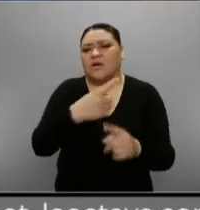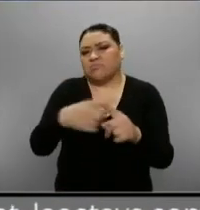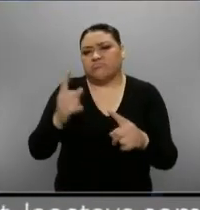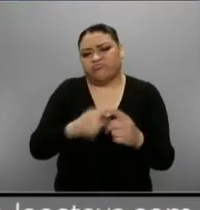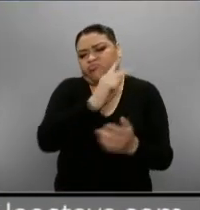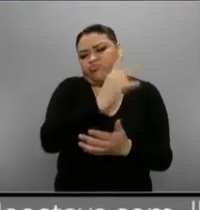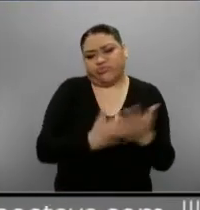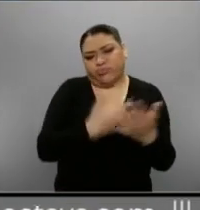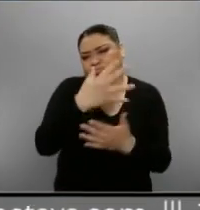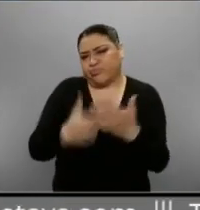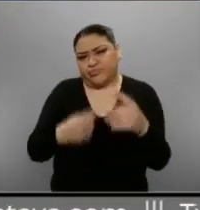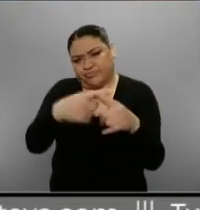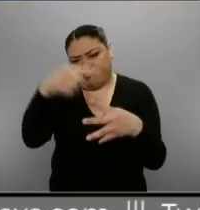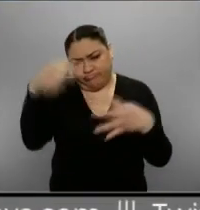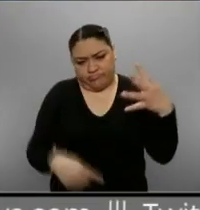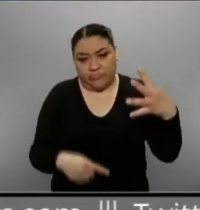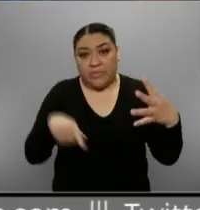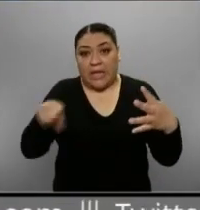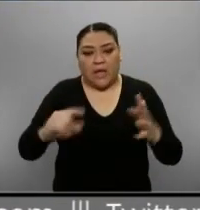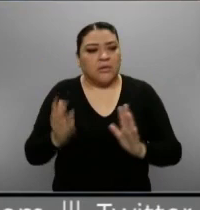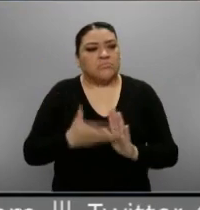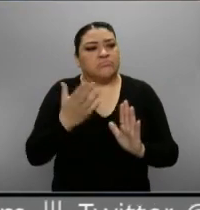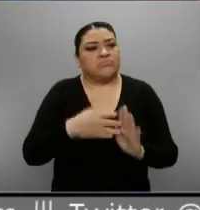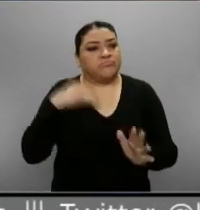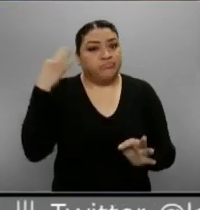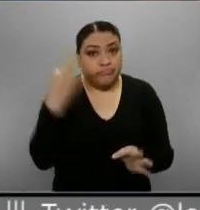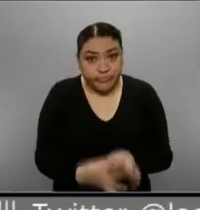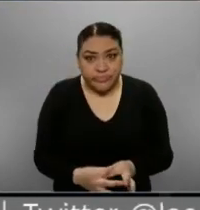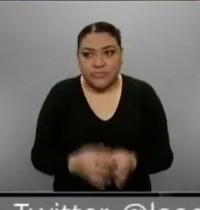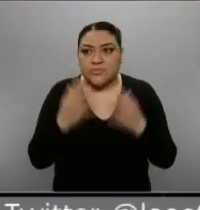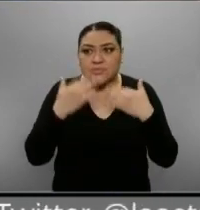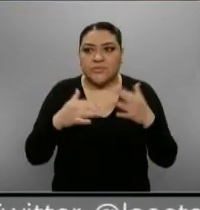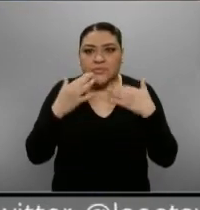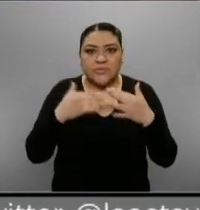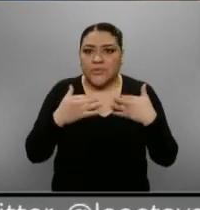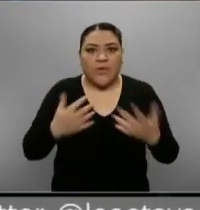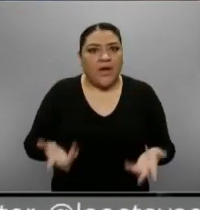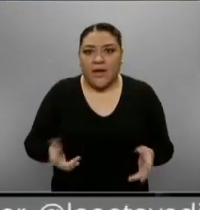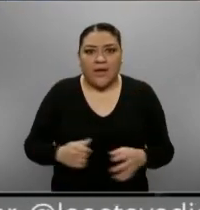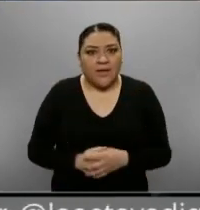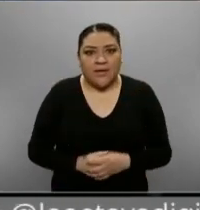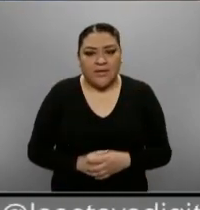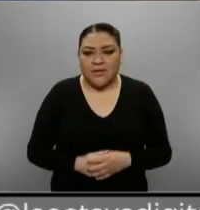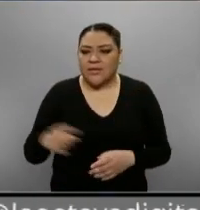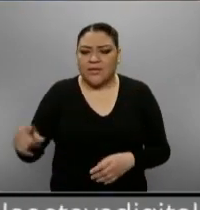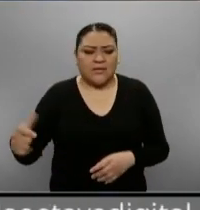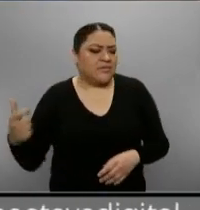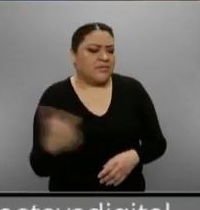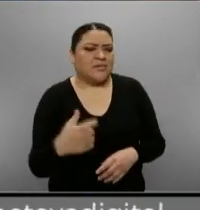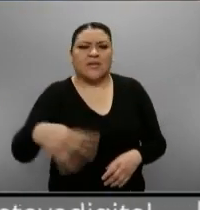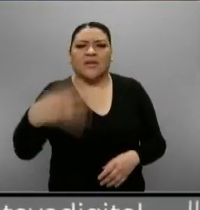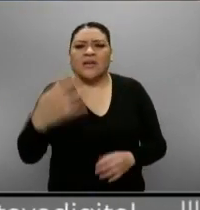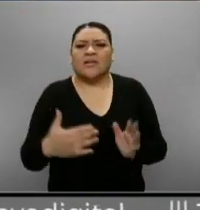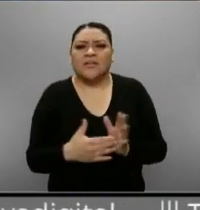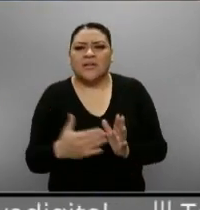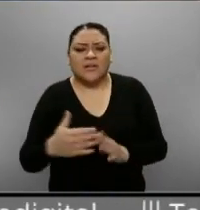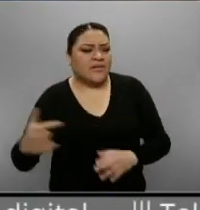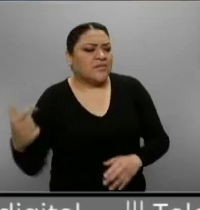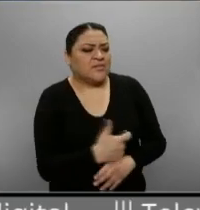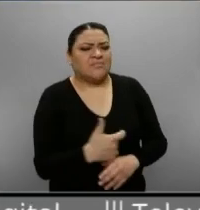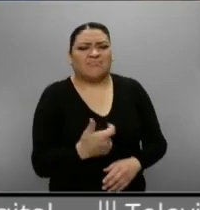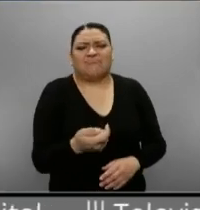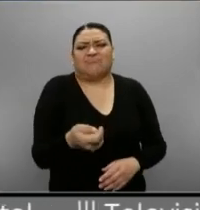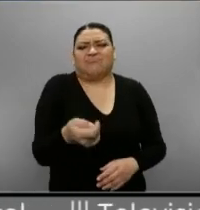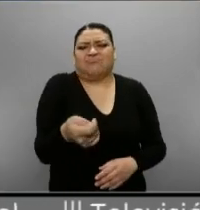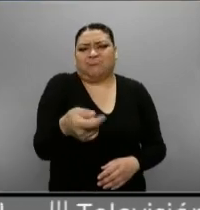casos ni siquiera se terminaron. O sea, hasta le salió barato a Odebrecht los 14 millones de